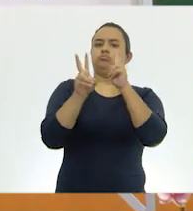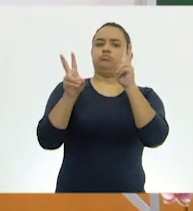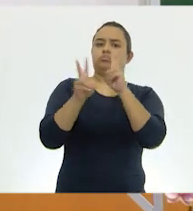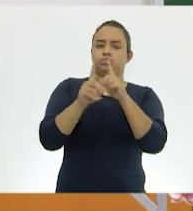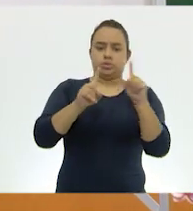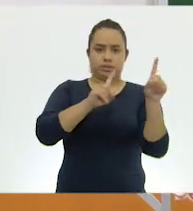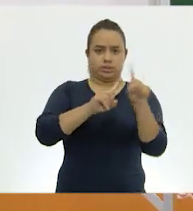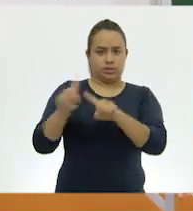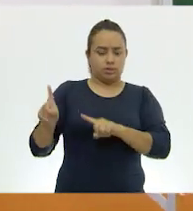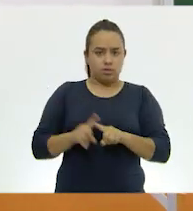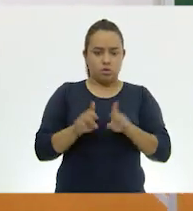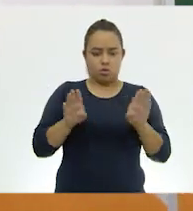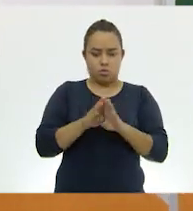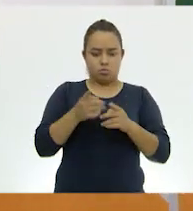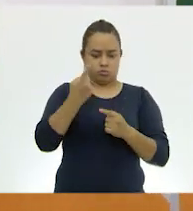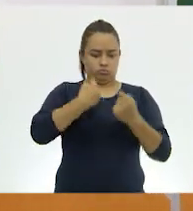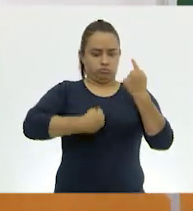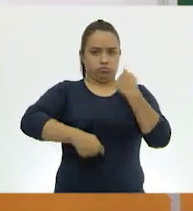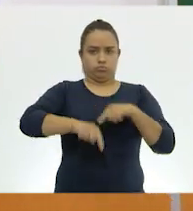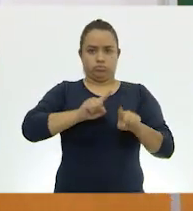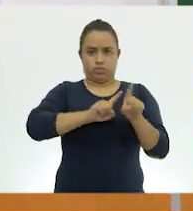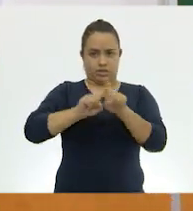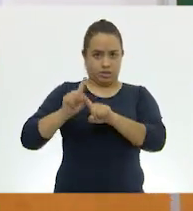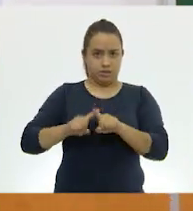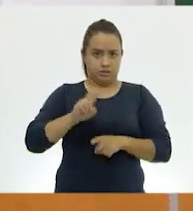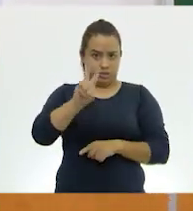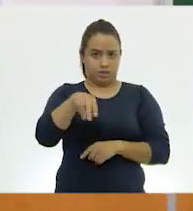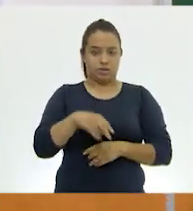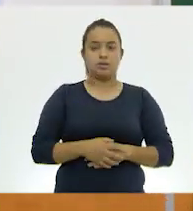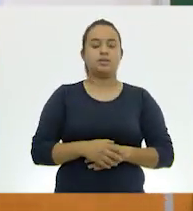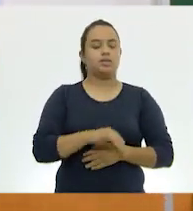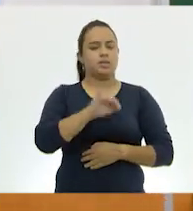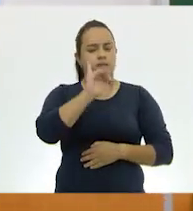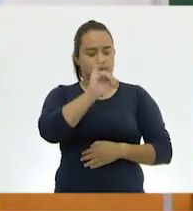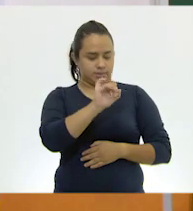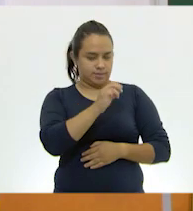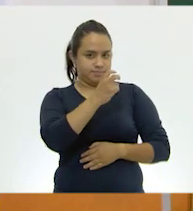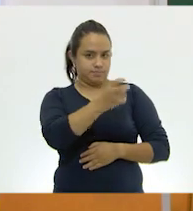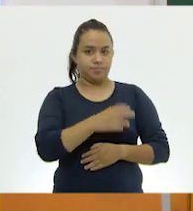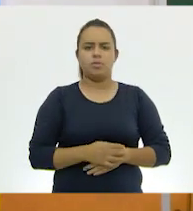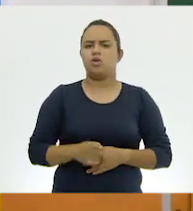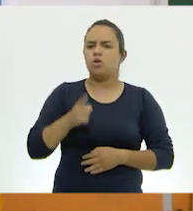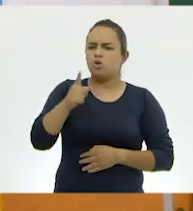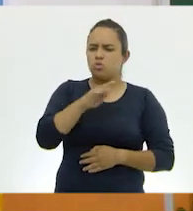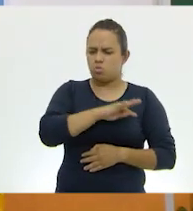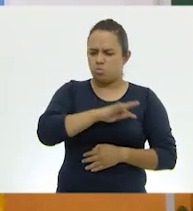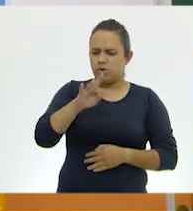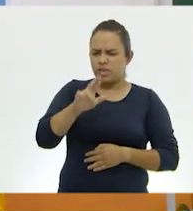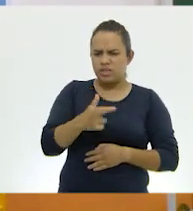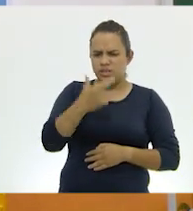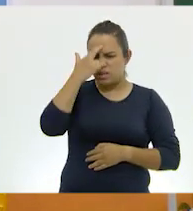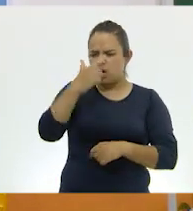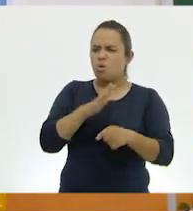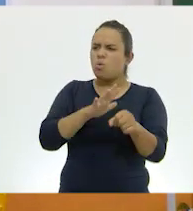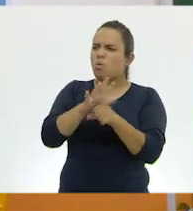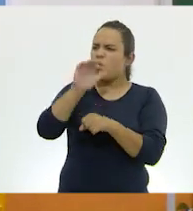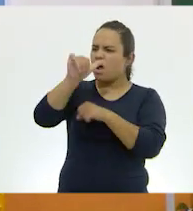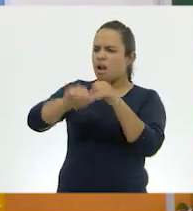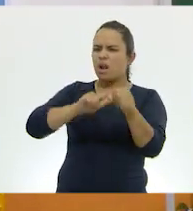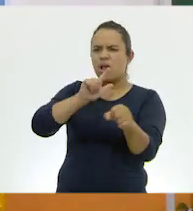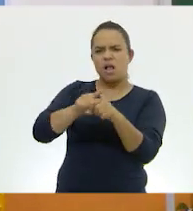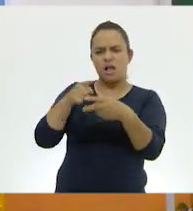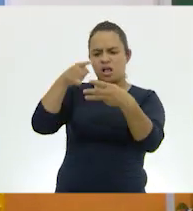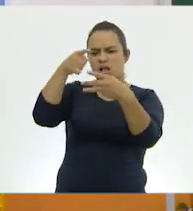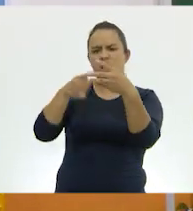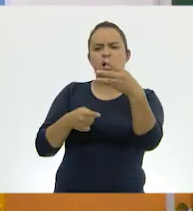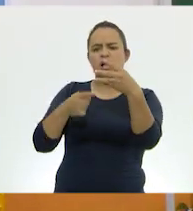tipos de intercambio de gases, ¿verdad? Así es. ¿Y tú podrías recordar, entonces, cuáles seres vivos o cuáles animales